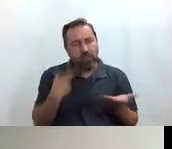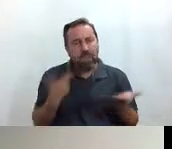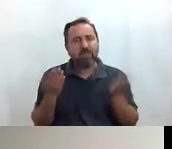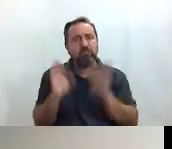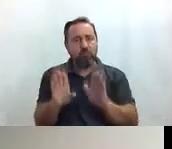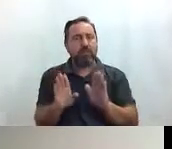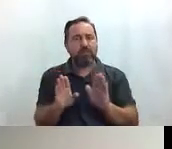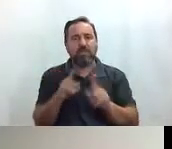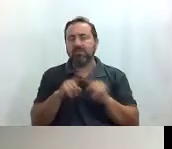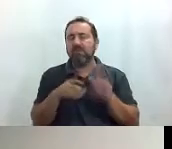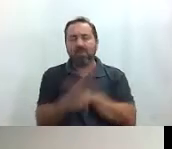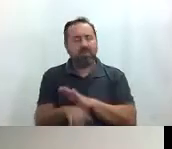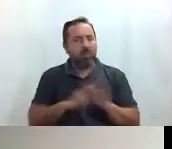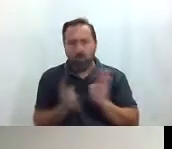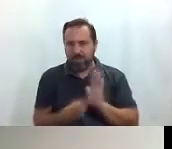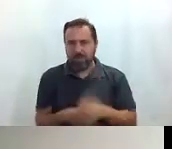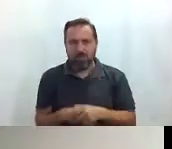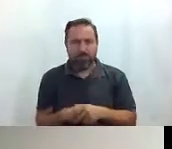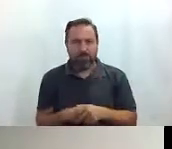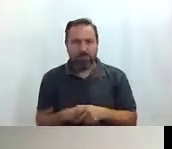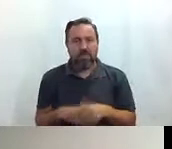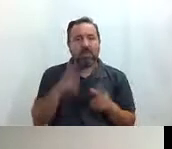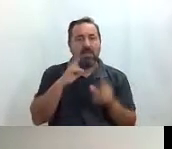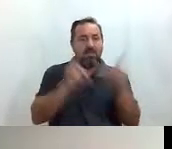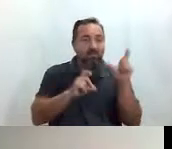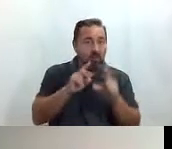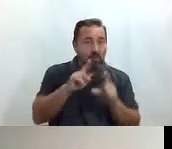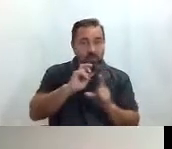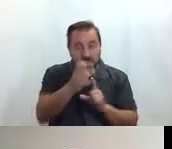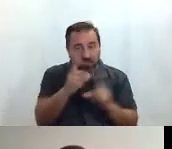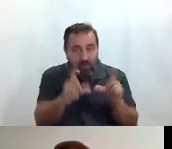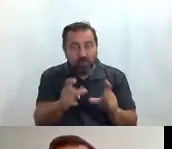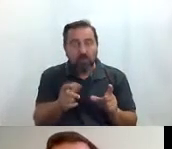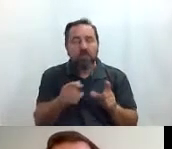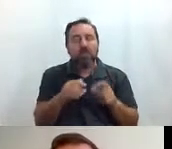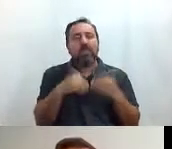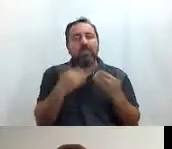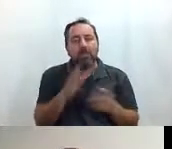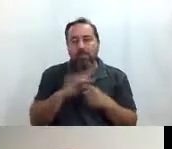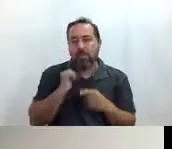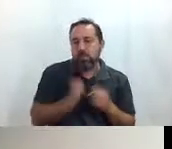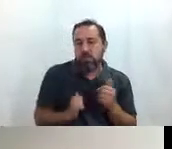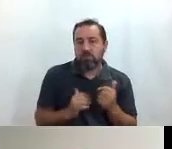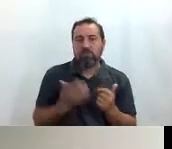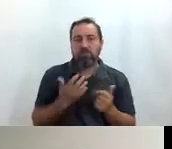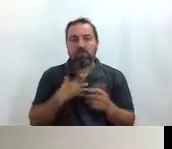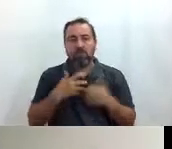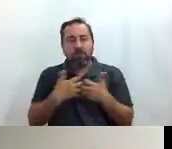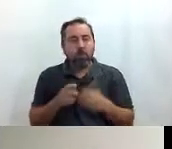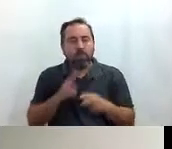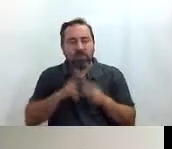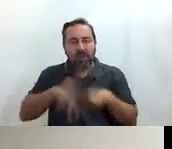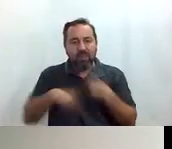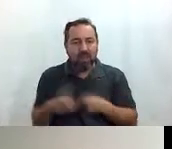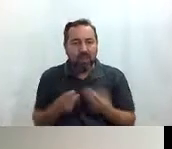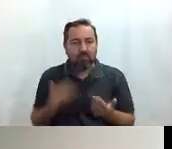accesible aquí tenéis otra foto pues aquí también hacemos por ejemplo bolsos con productos reciclados pues